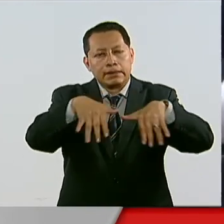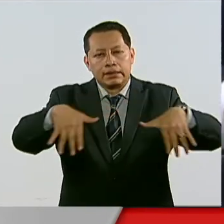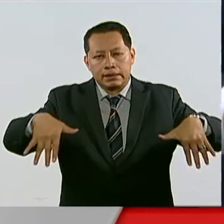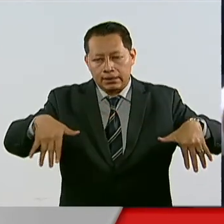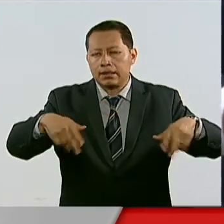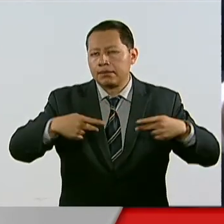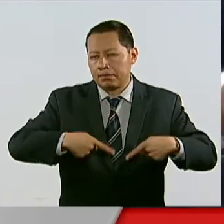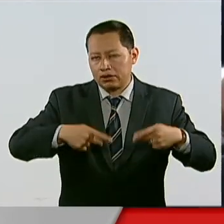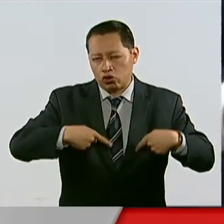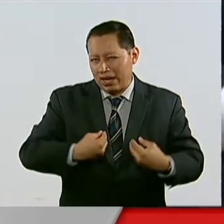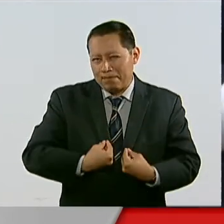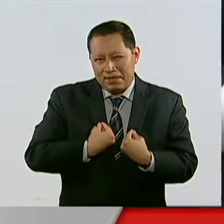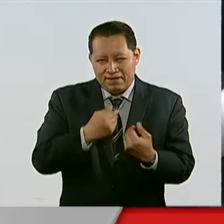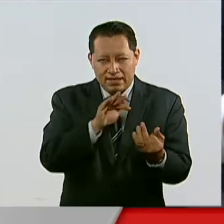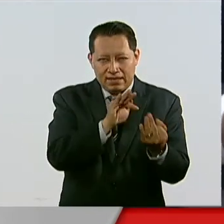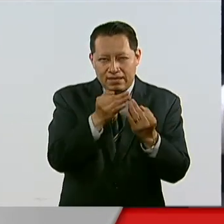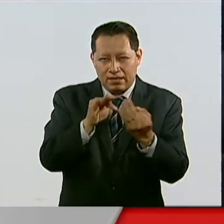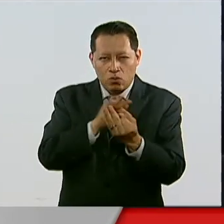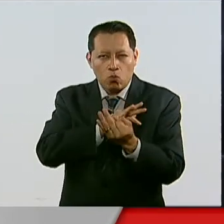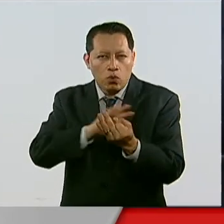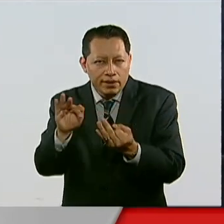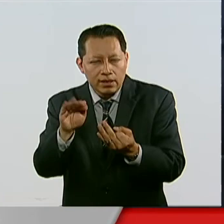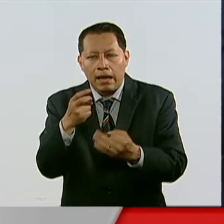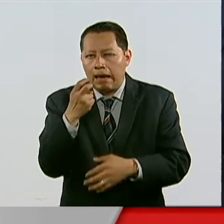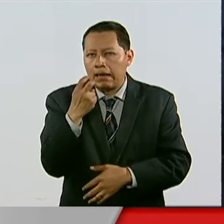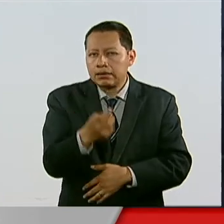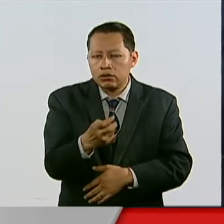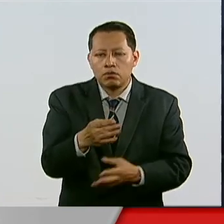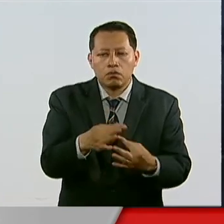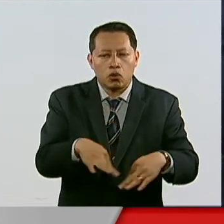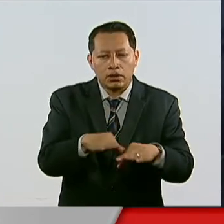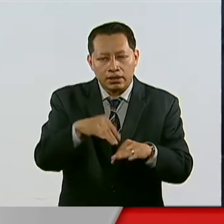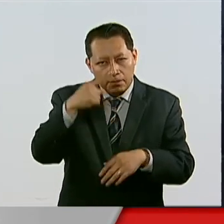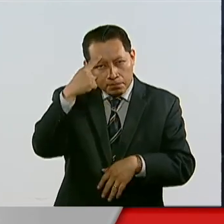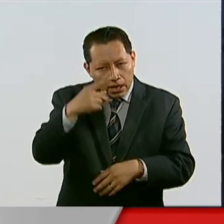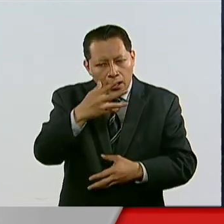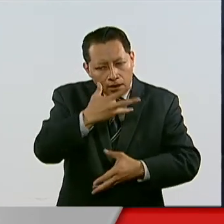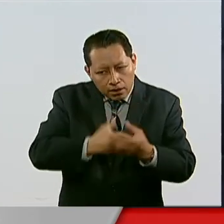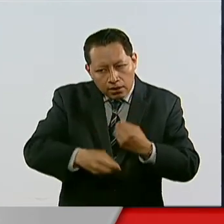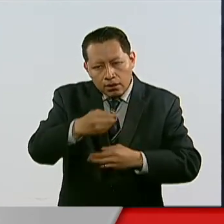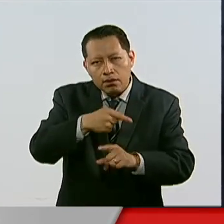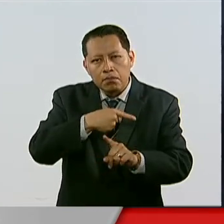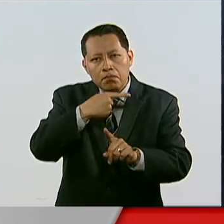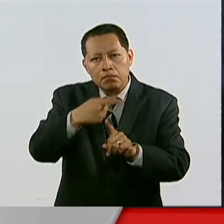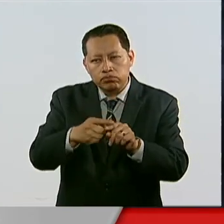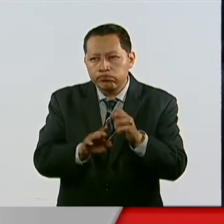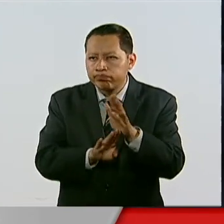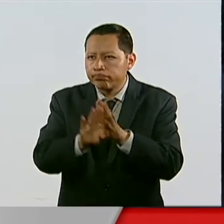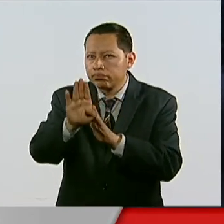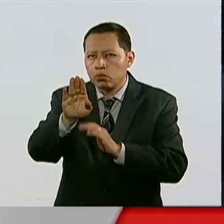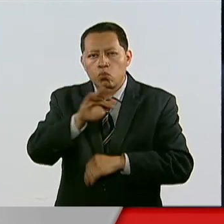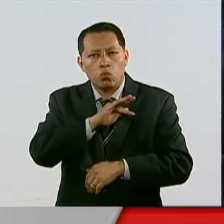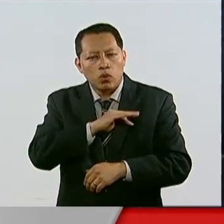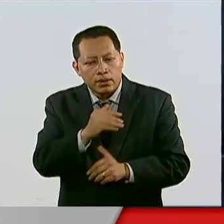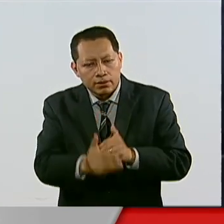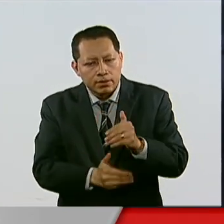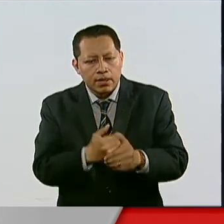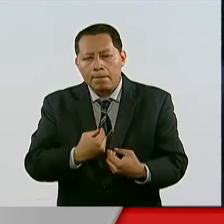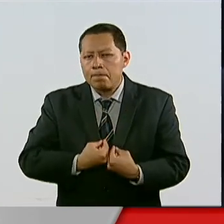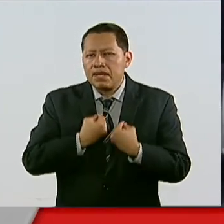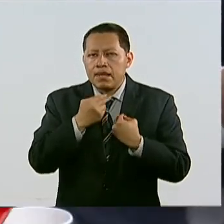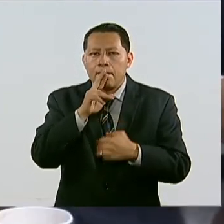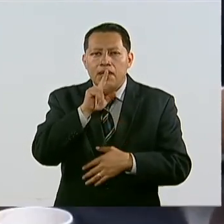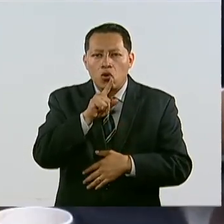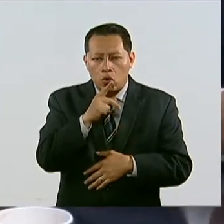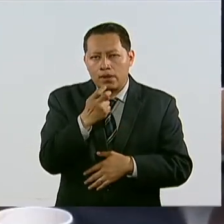local, de tal suerte que se conviertan en factor de prosperidad, progreso y calidad de vida para nuestros